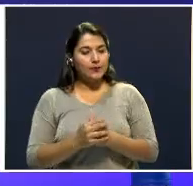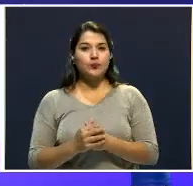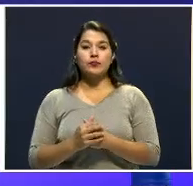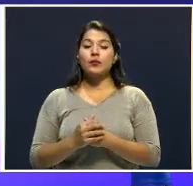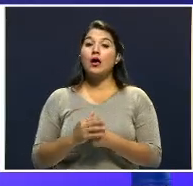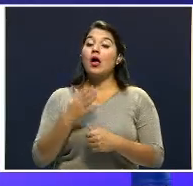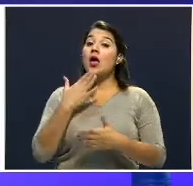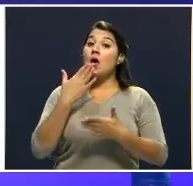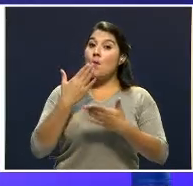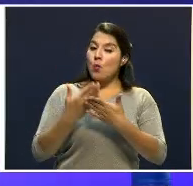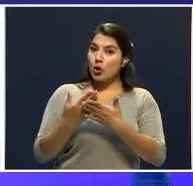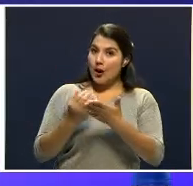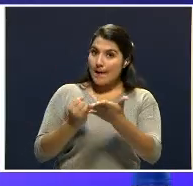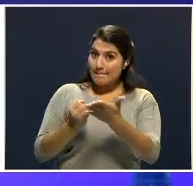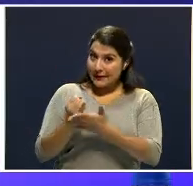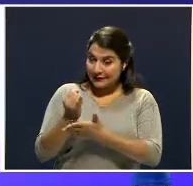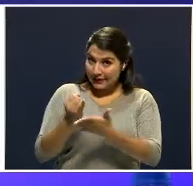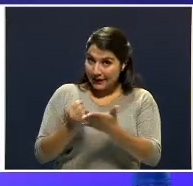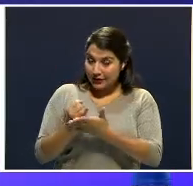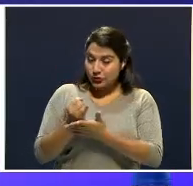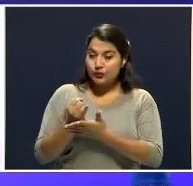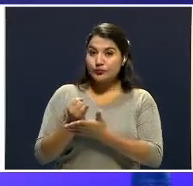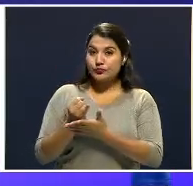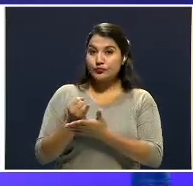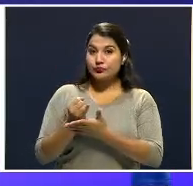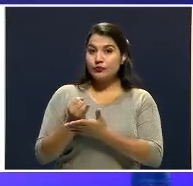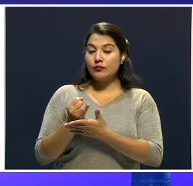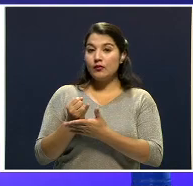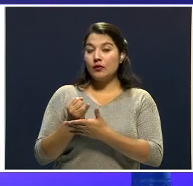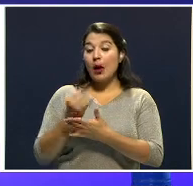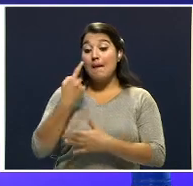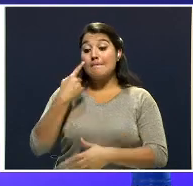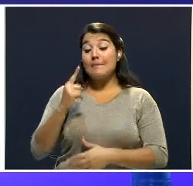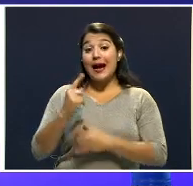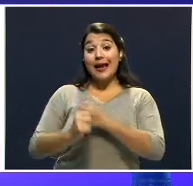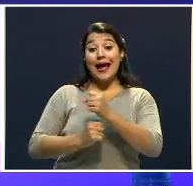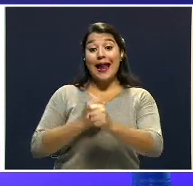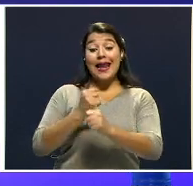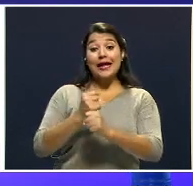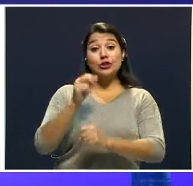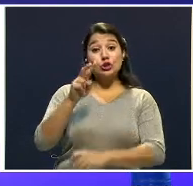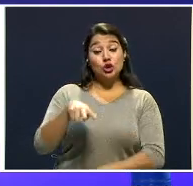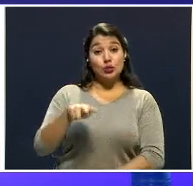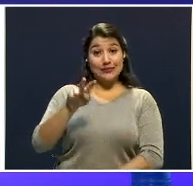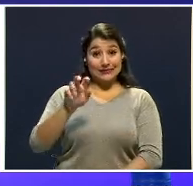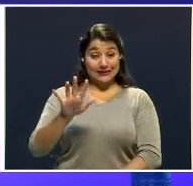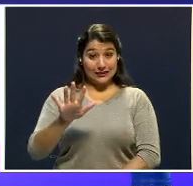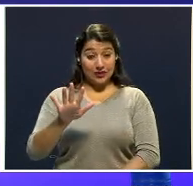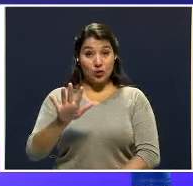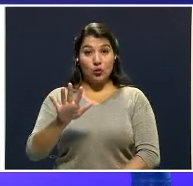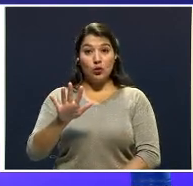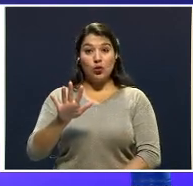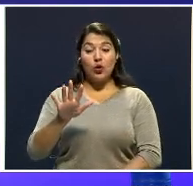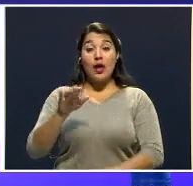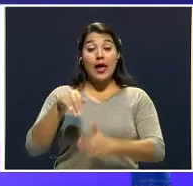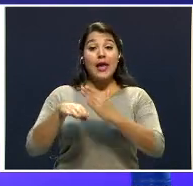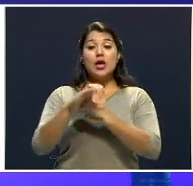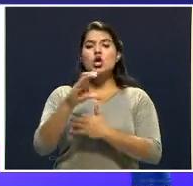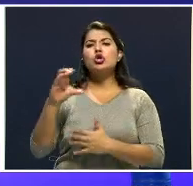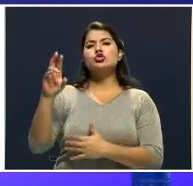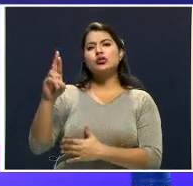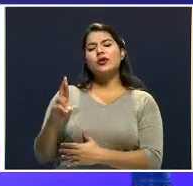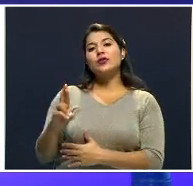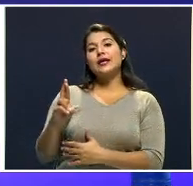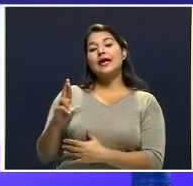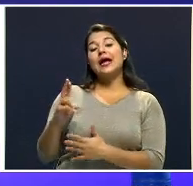del caso, ya para el 2005, imperaba en Costa Rica lo que